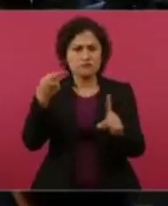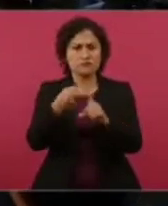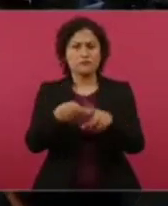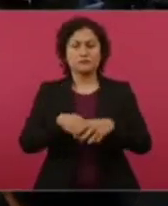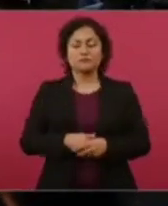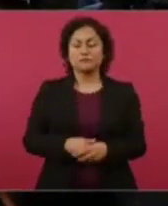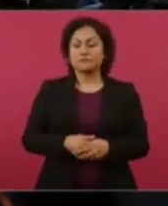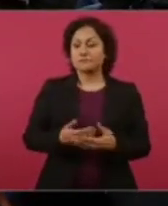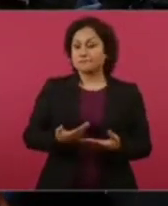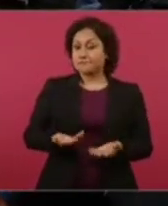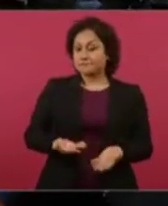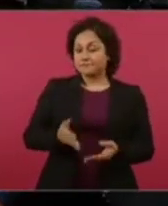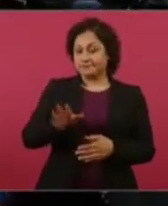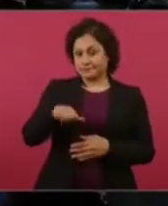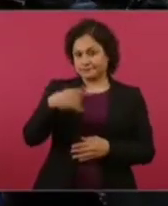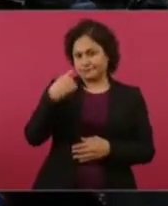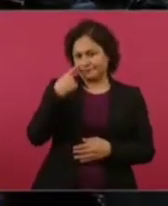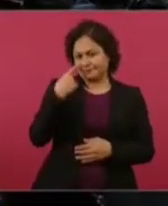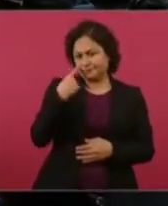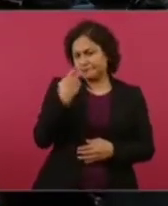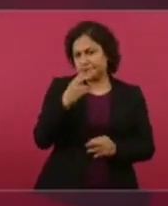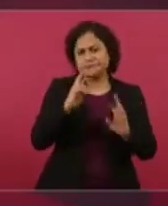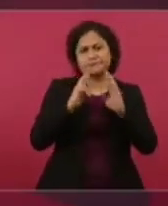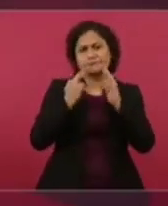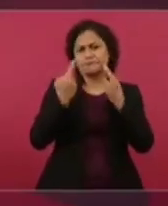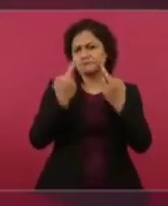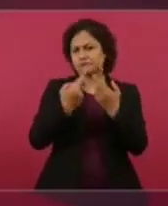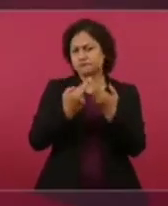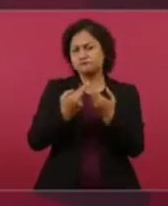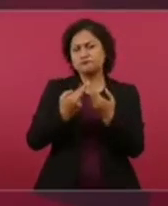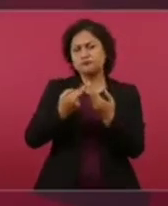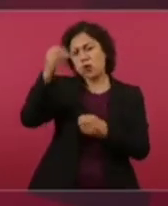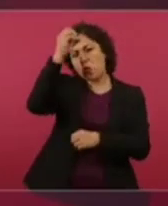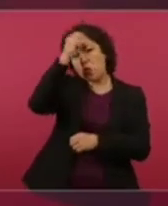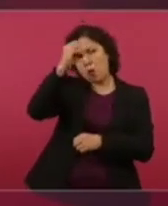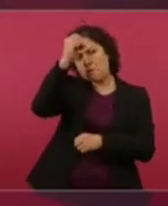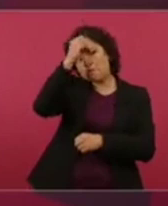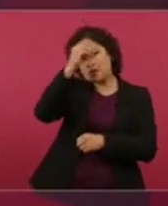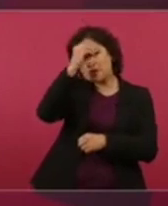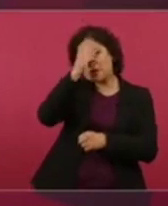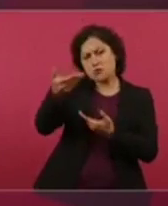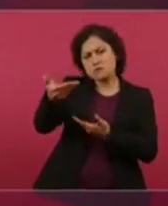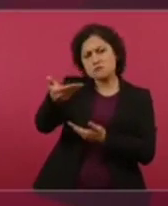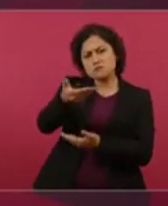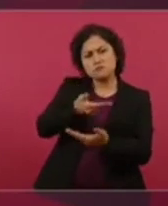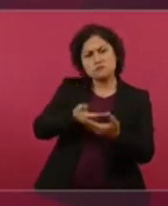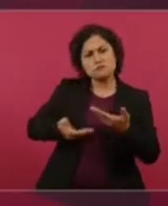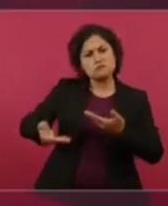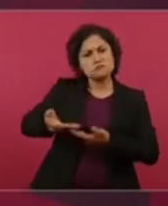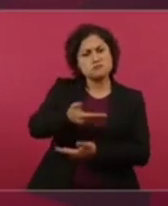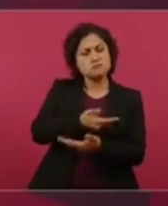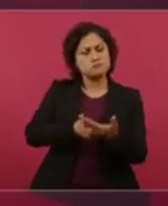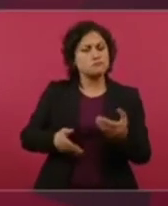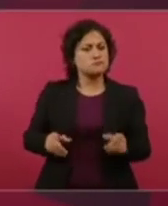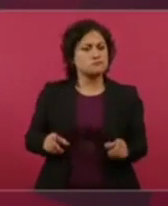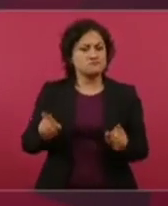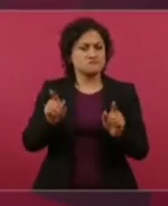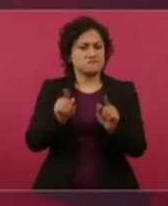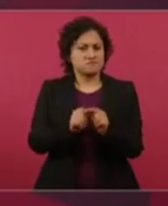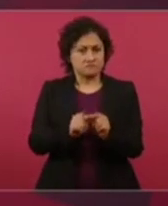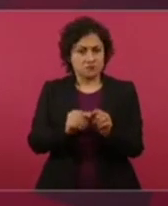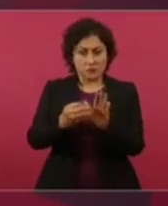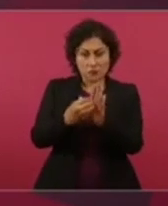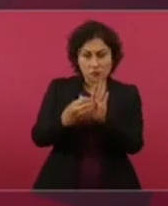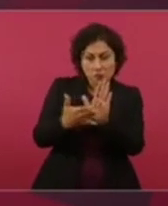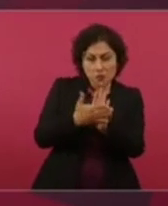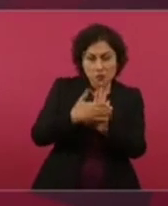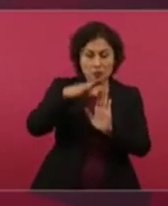Básicamente intercambiar puntos de vista, no hay una agenda